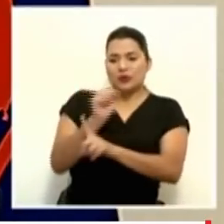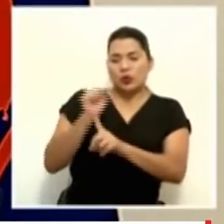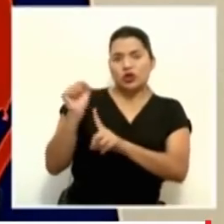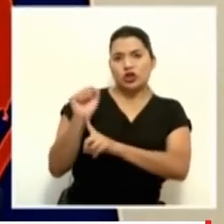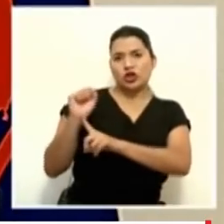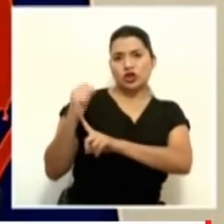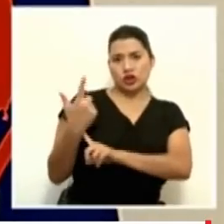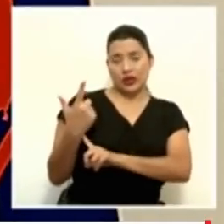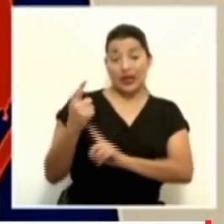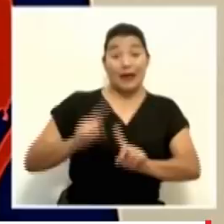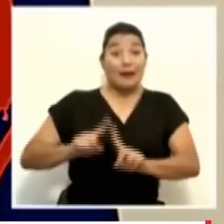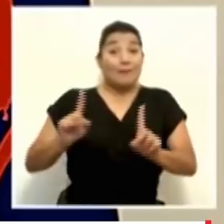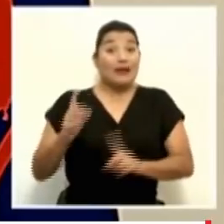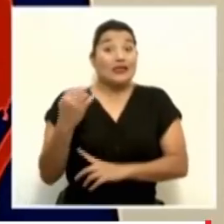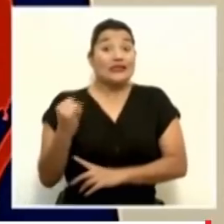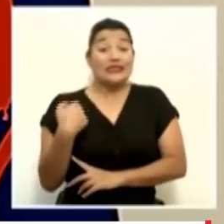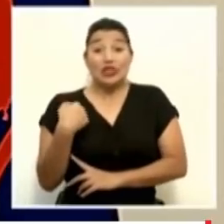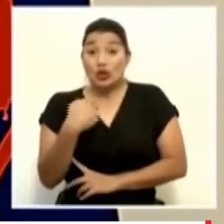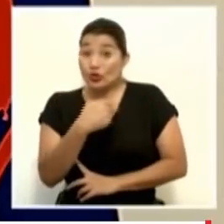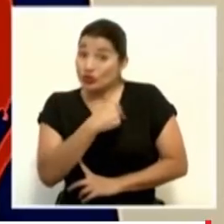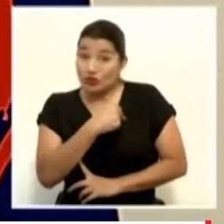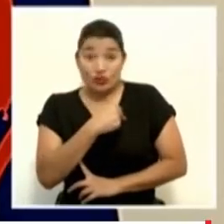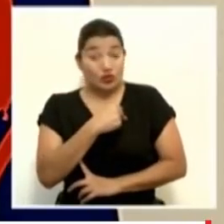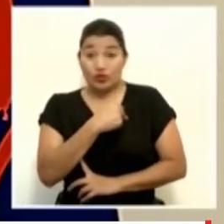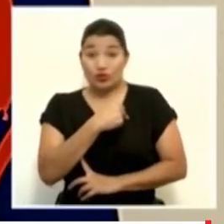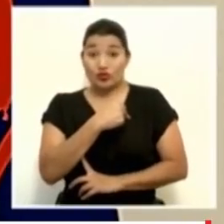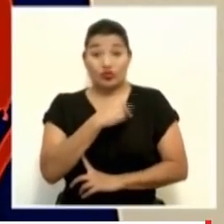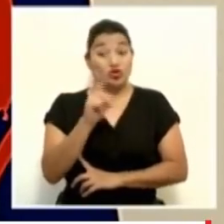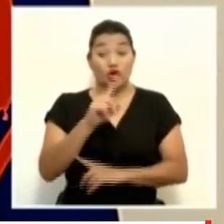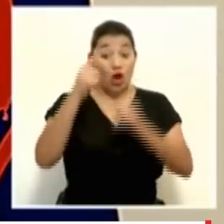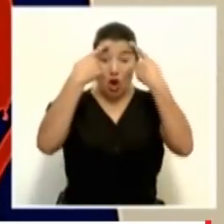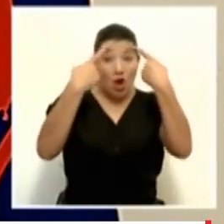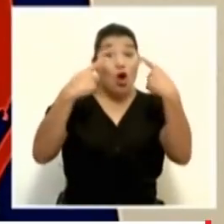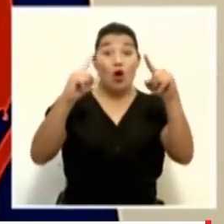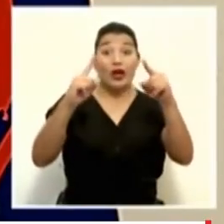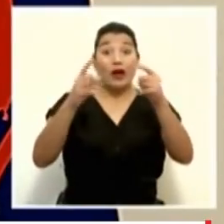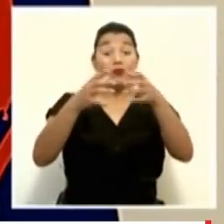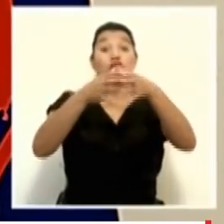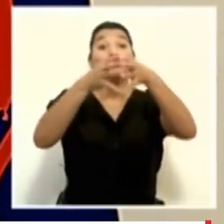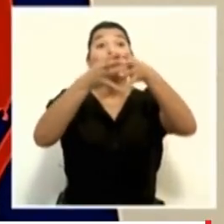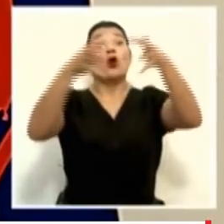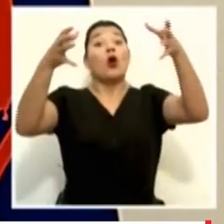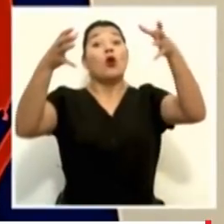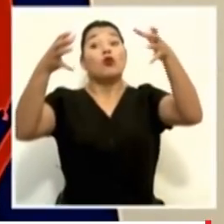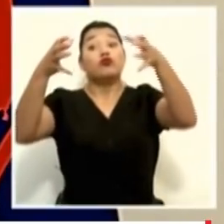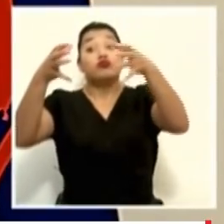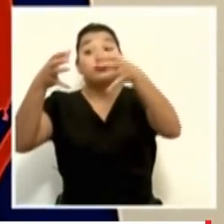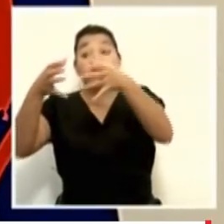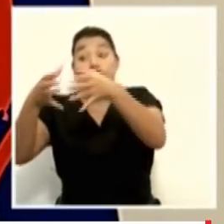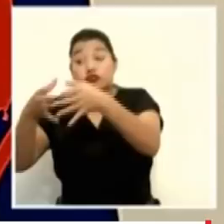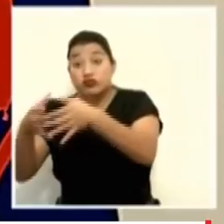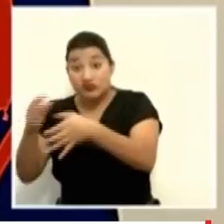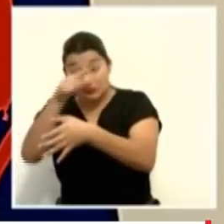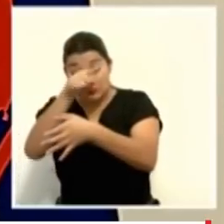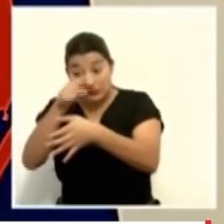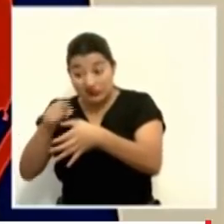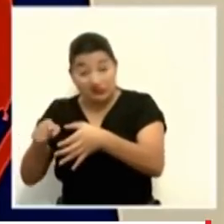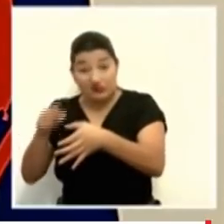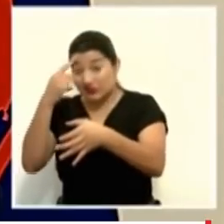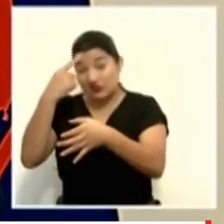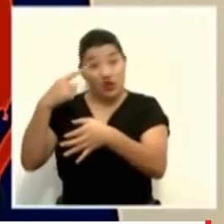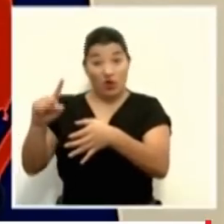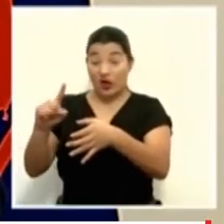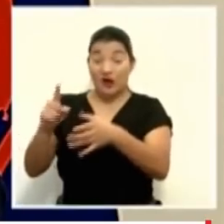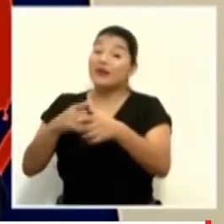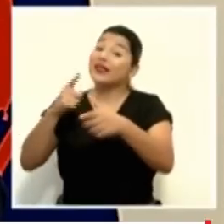Pero si no se toman, si no doblamos estas curvas y siguen creciendo, lo que podemos esperar en dos semanas es